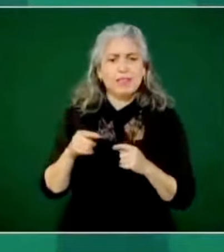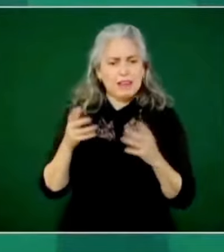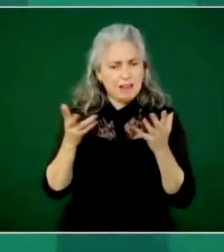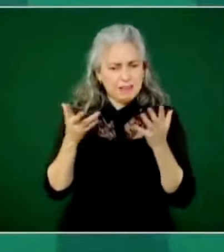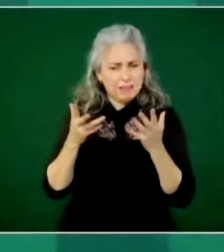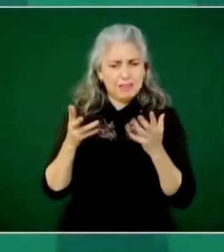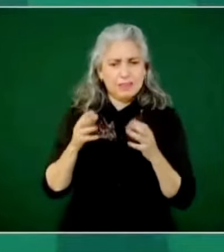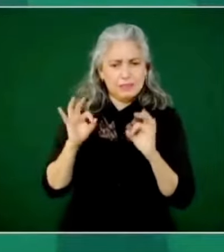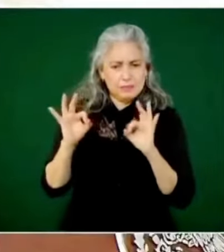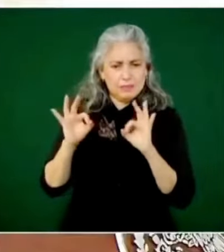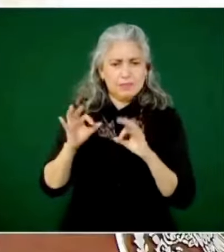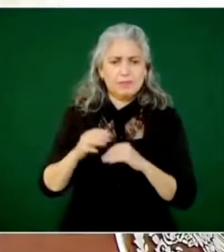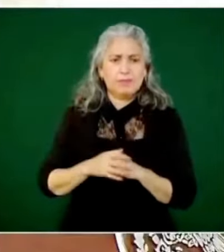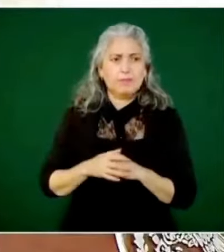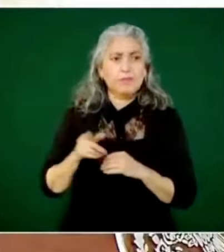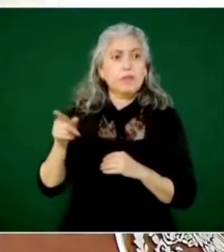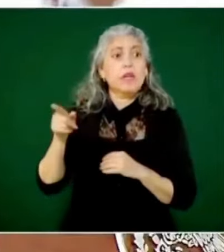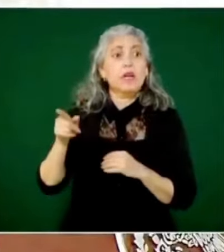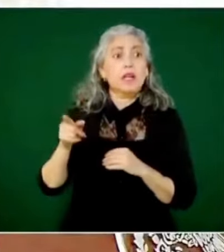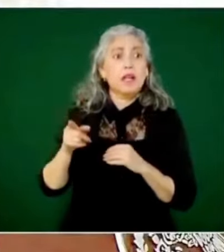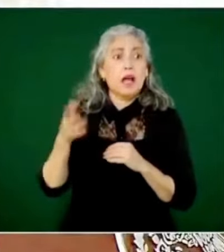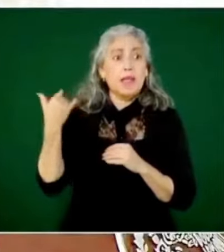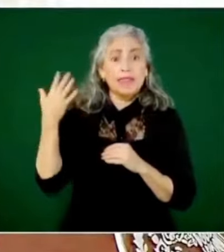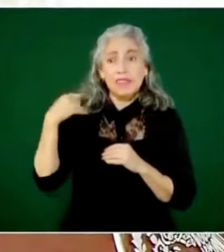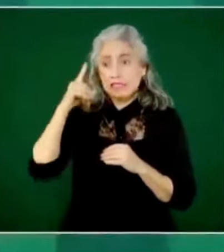a refugiar a Veracruz.